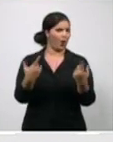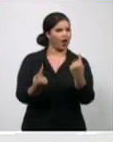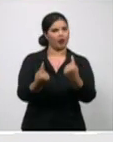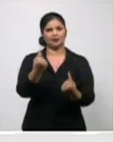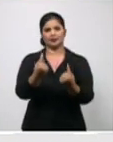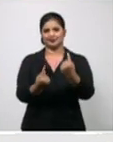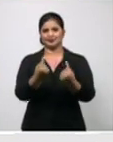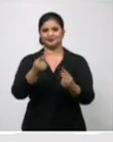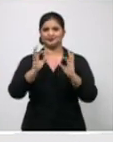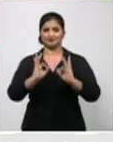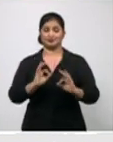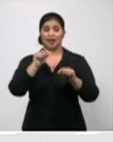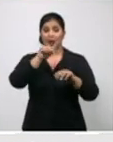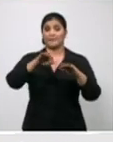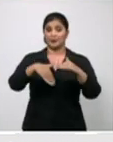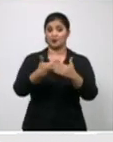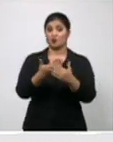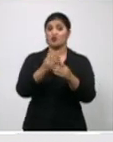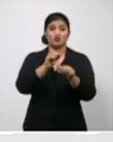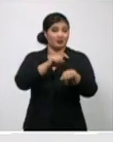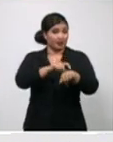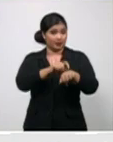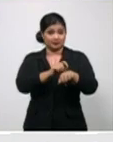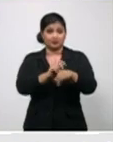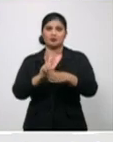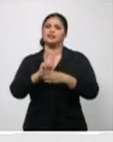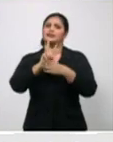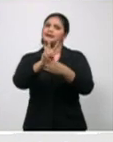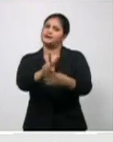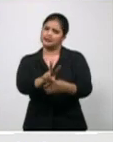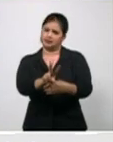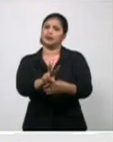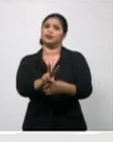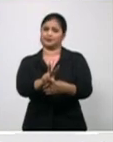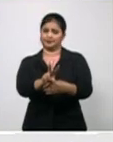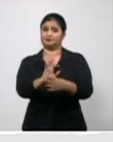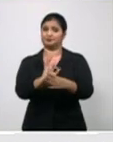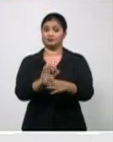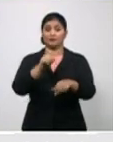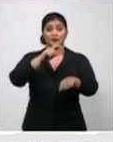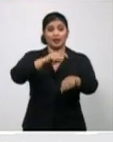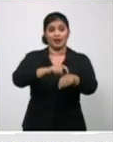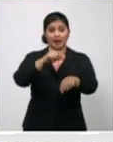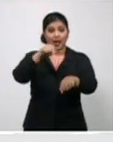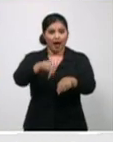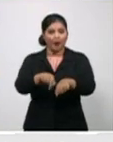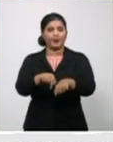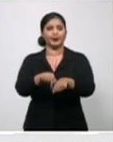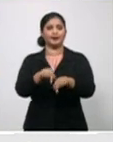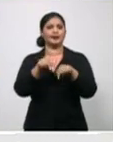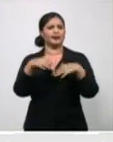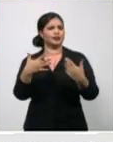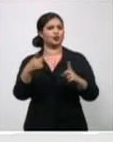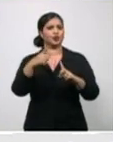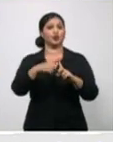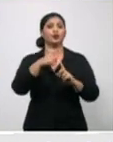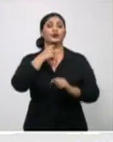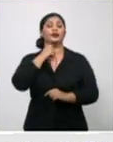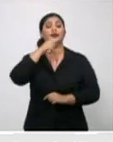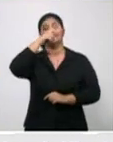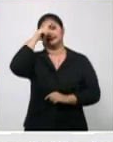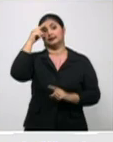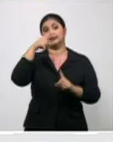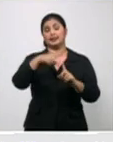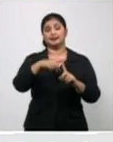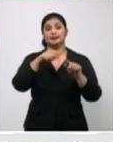y se determina. Y ahora que tenemos, además, la posibilidad del test de antígeno, que el test de antígeno es una de